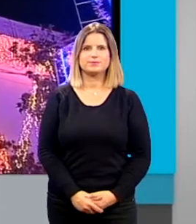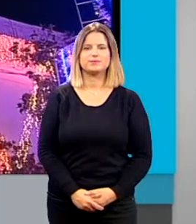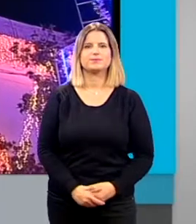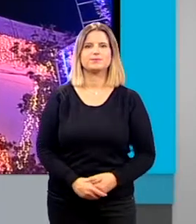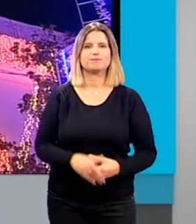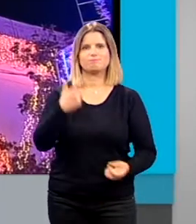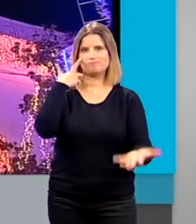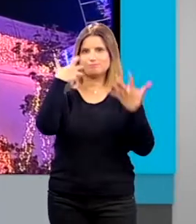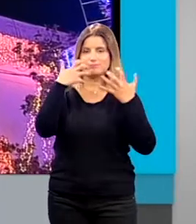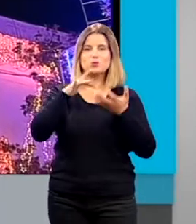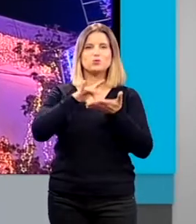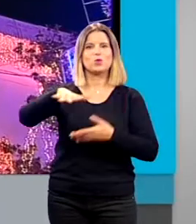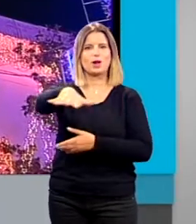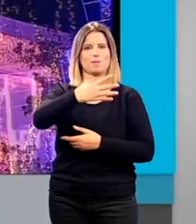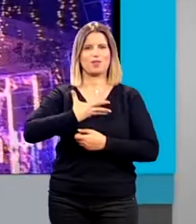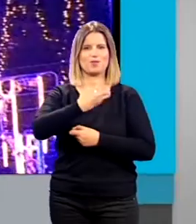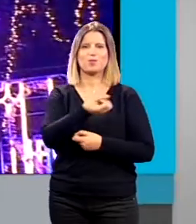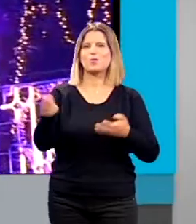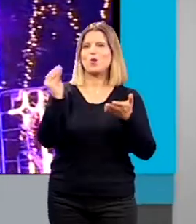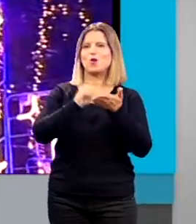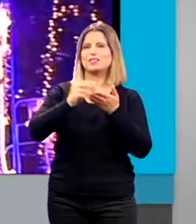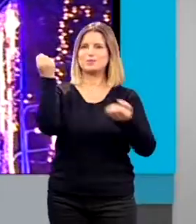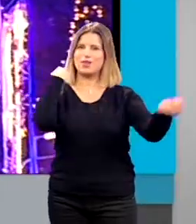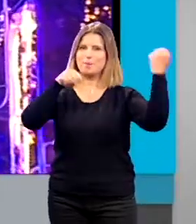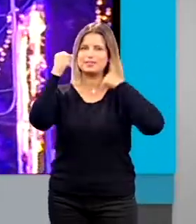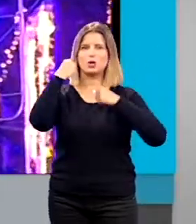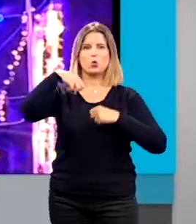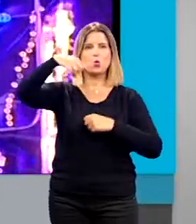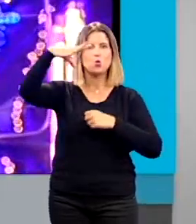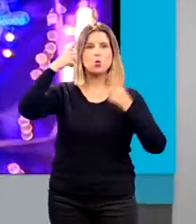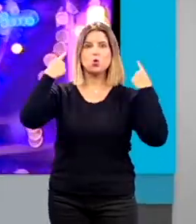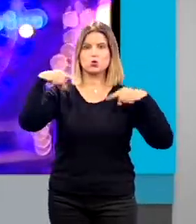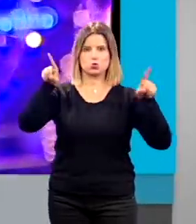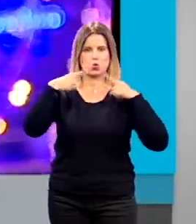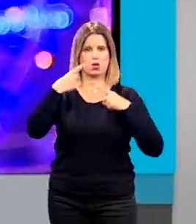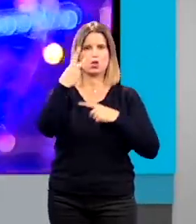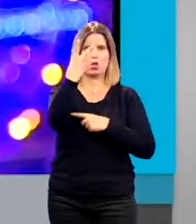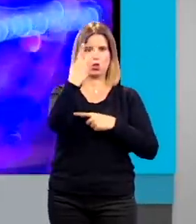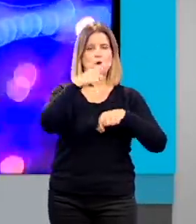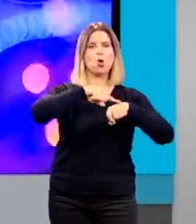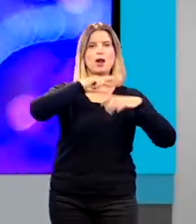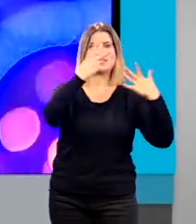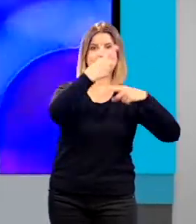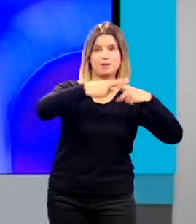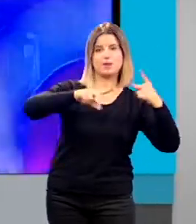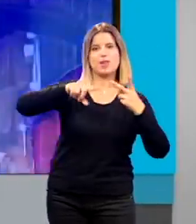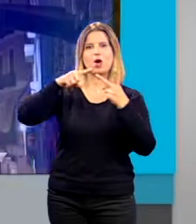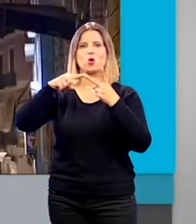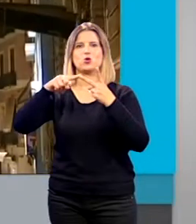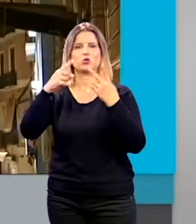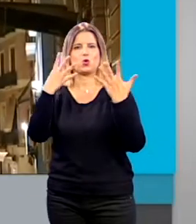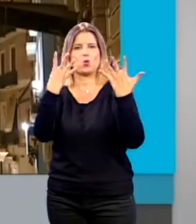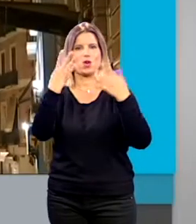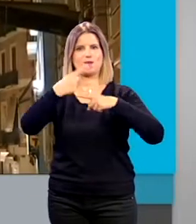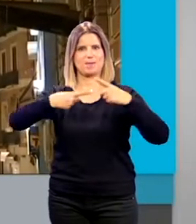Cabe destacar que la Plaza del Carmen vuelve a tener un espectáculo de luz y sonido con dos pases diarios, uno a las 19 y 30 y otro a las 21